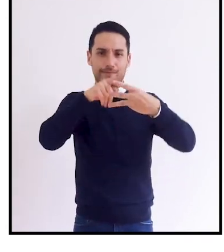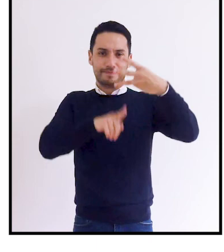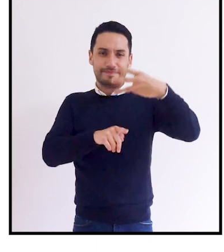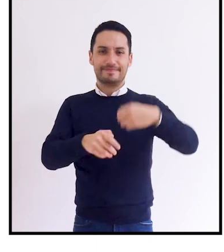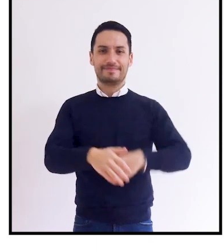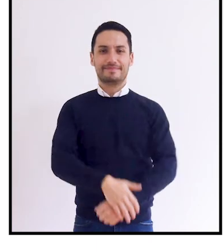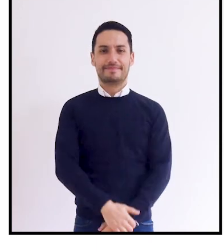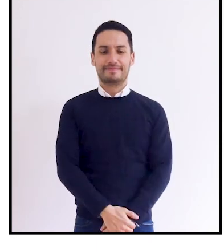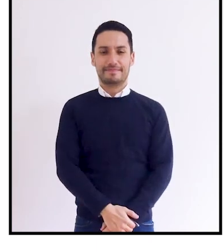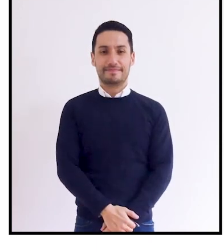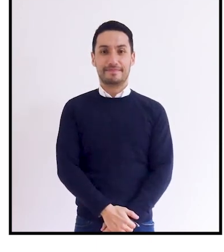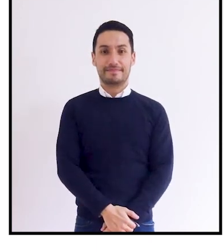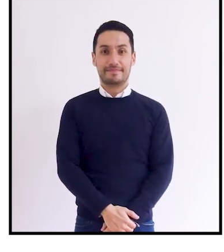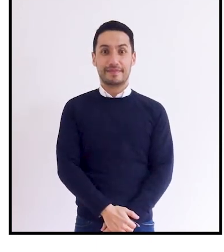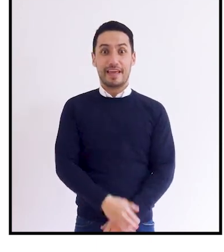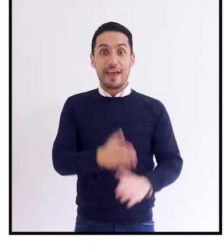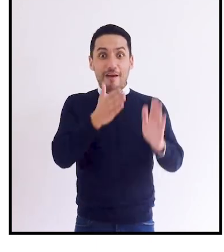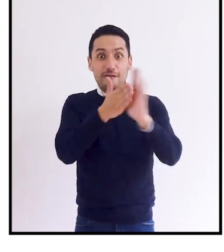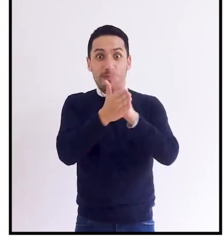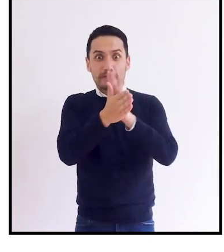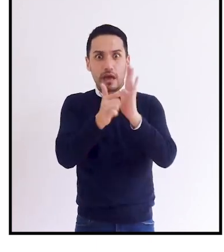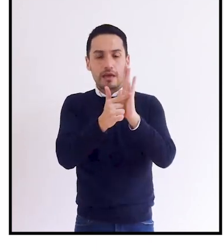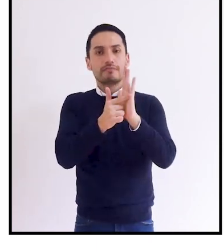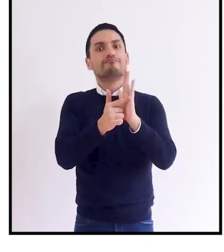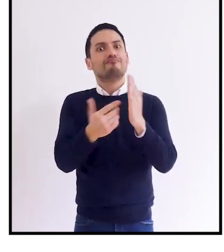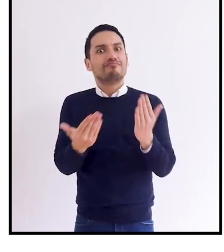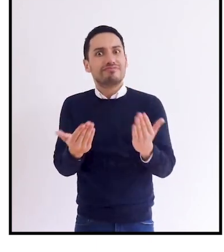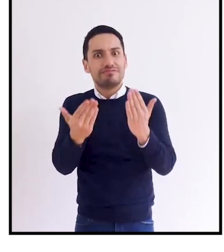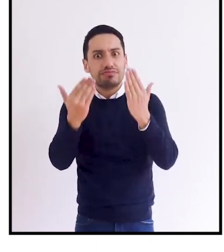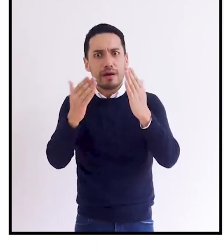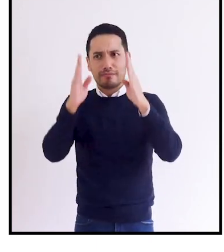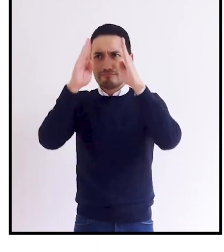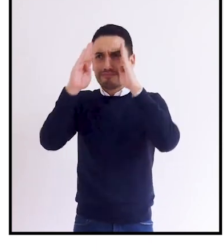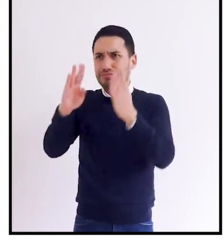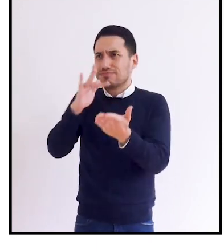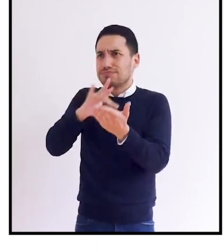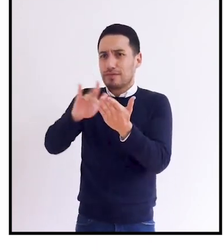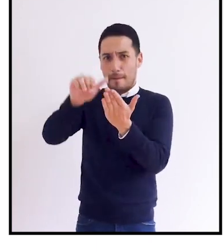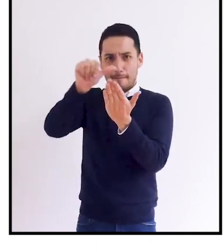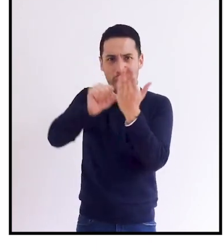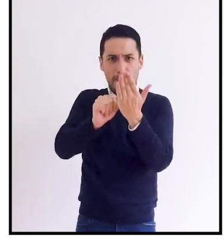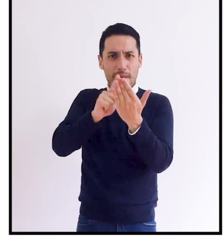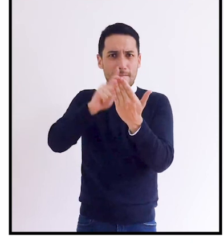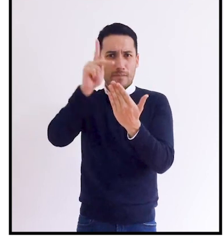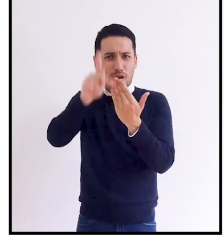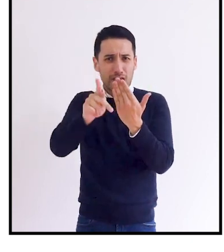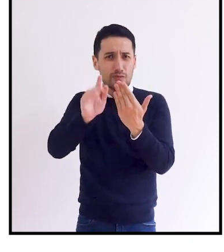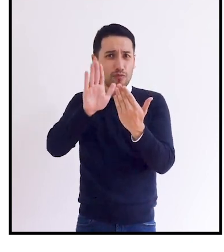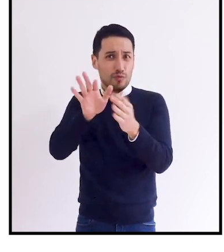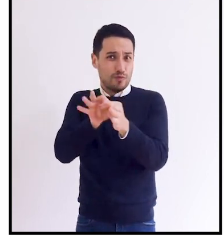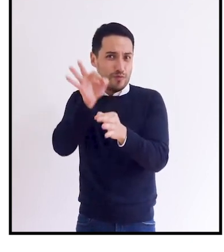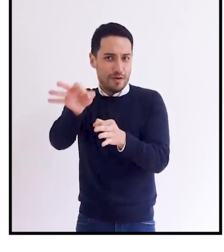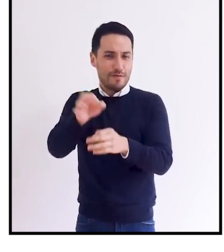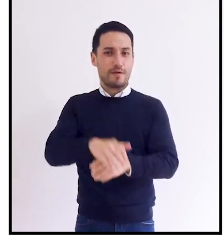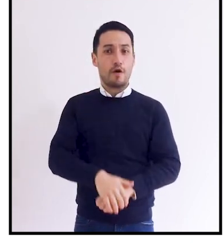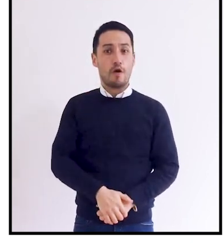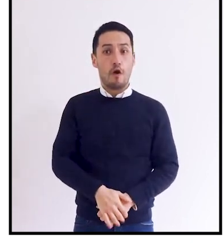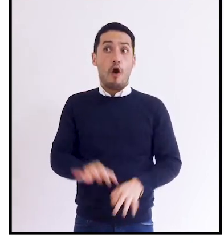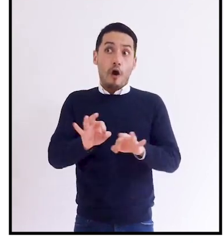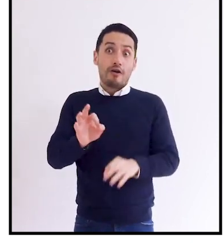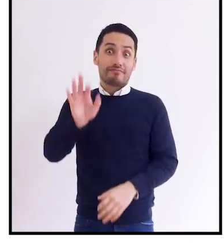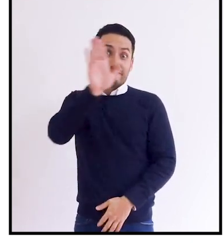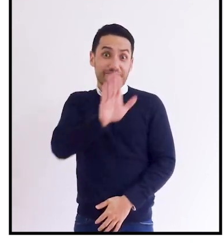Con esta información, usted puede Ser priorizado en los programas y proyectos en su municipio, en el